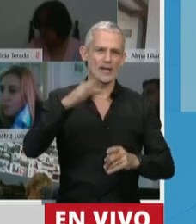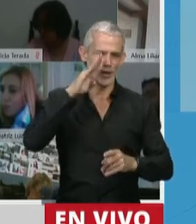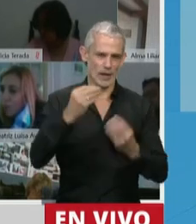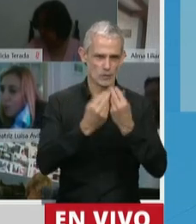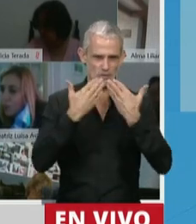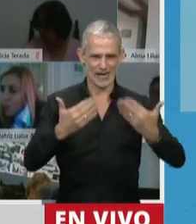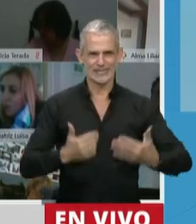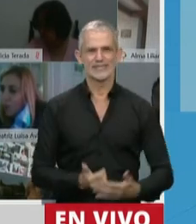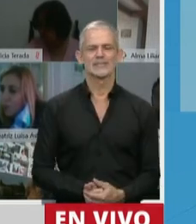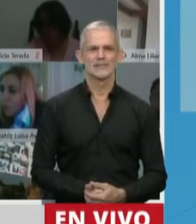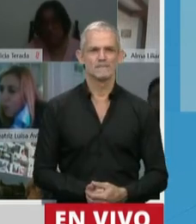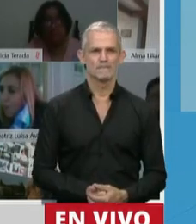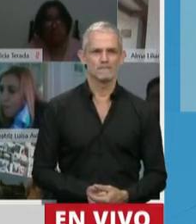gracias.